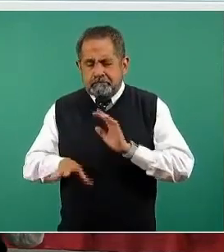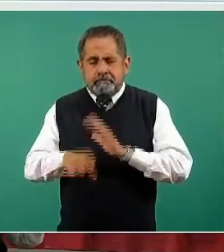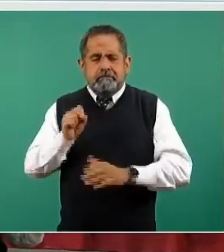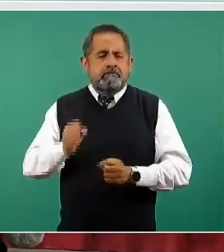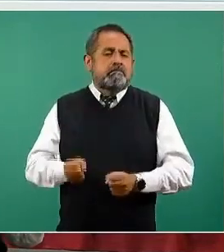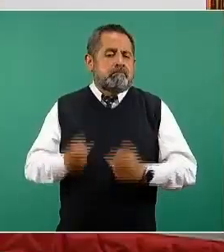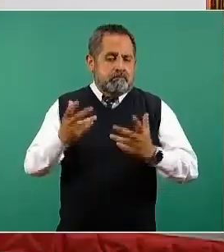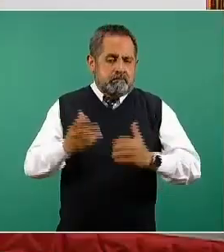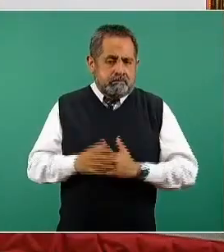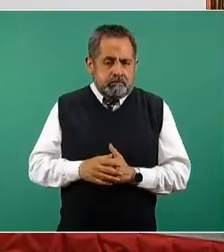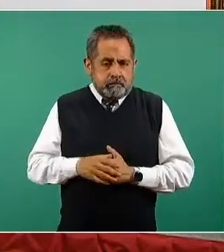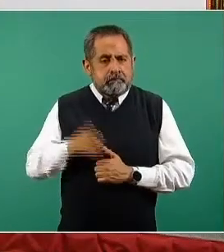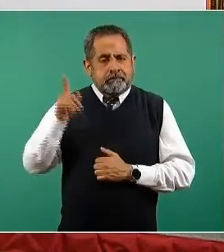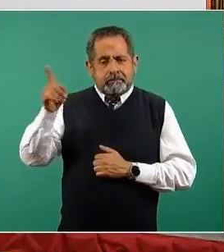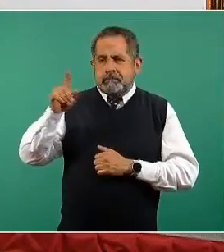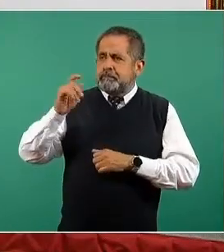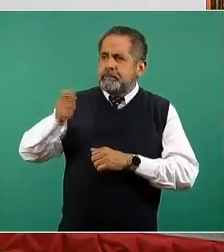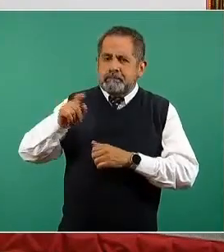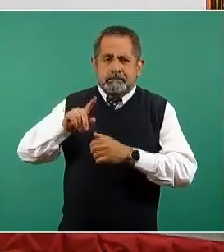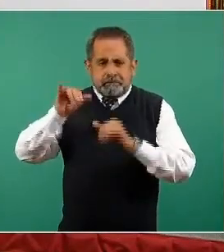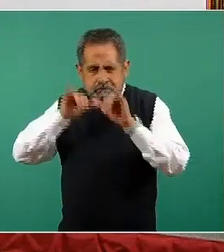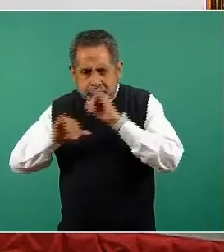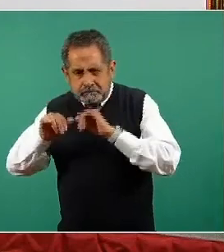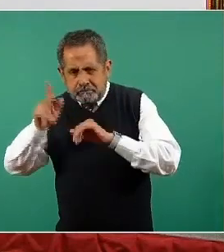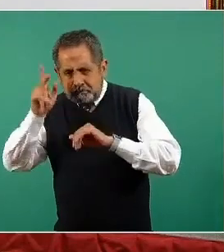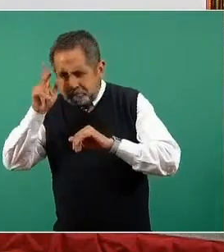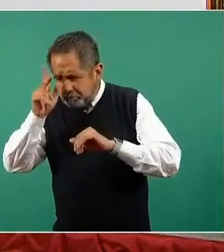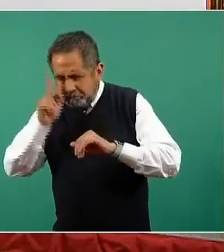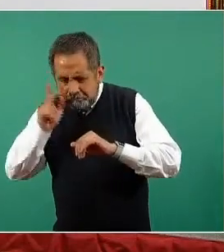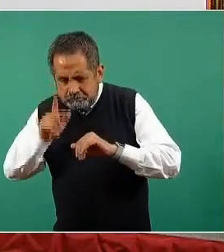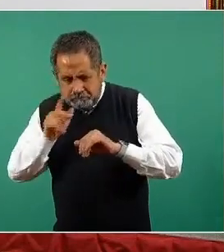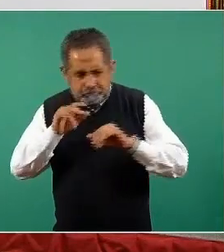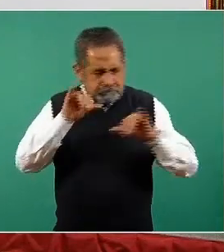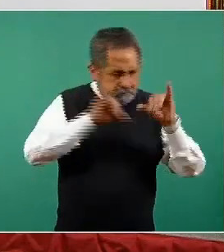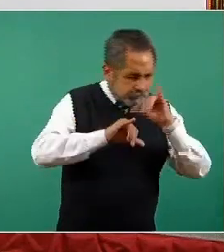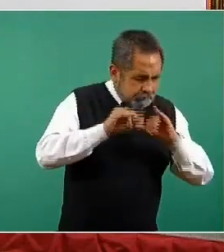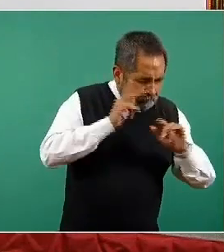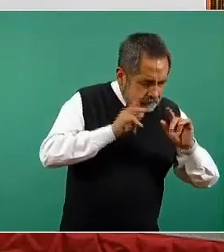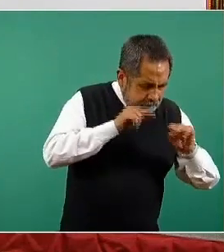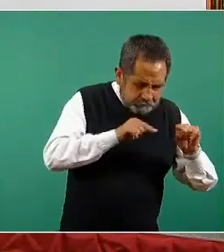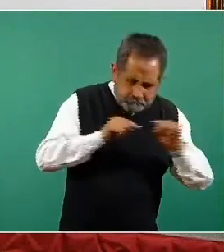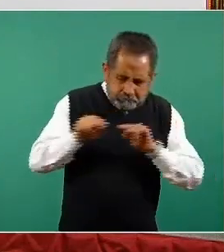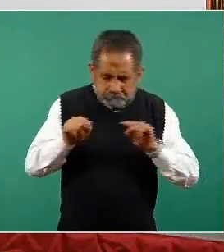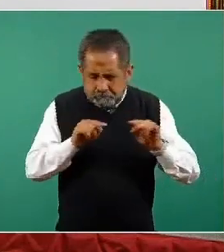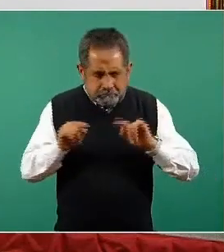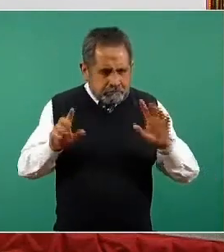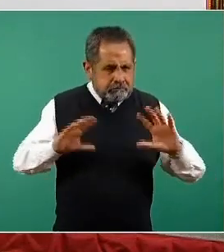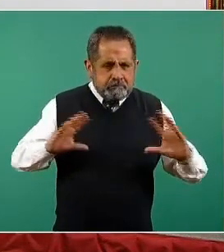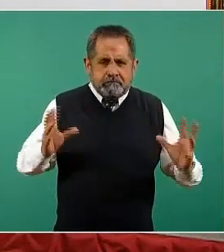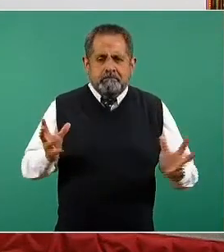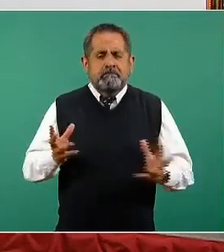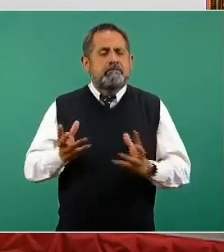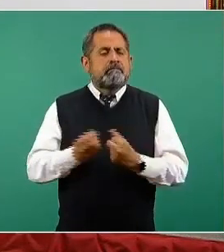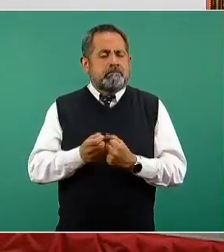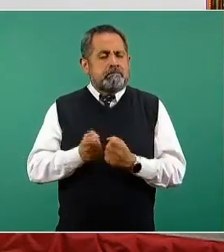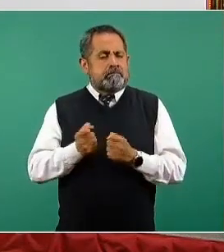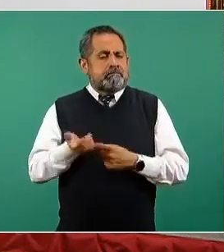laboratorio, registran el resultado de sus dictaminaciones y a través de esto entonces podemos hacer los cálculos